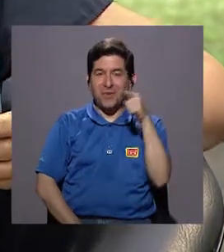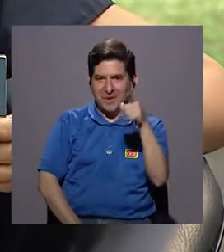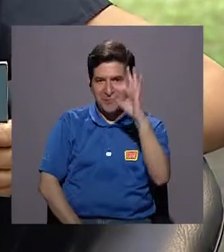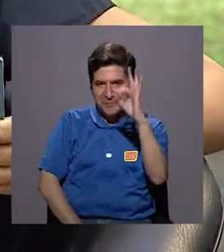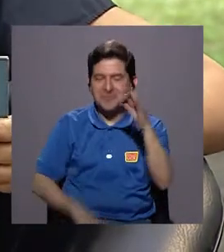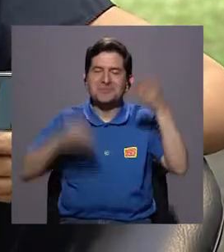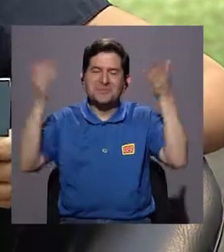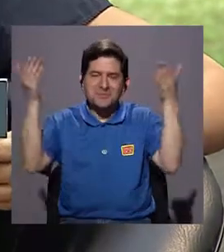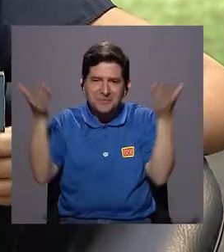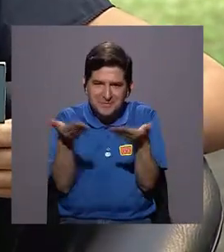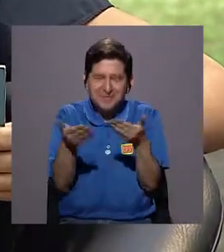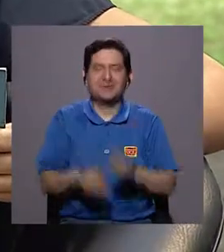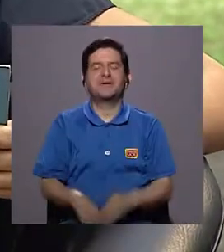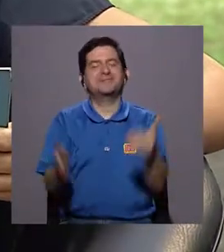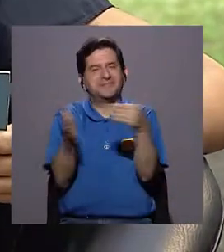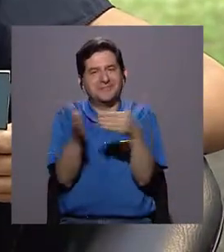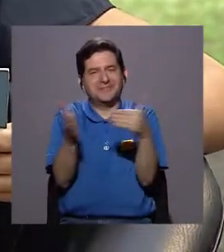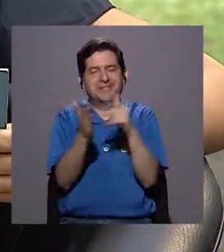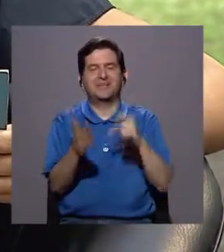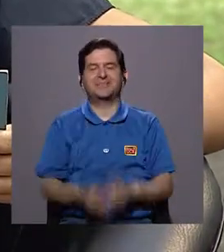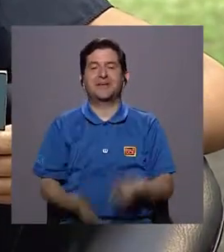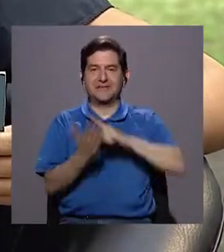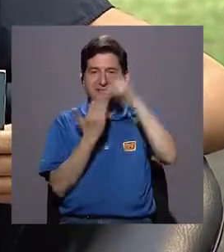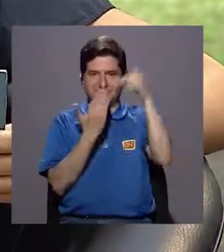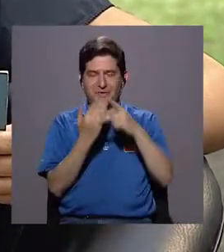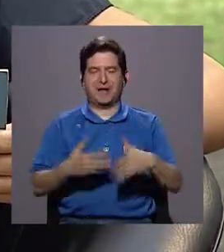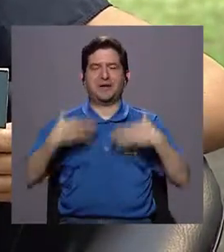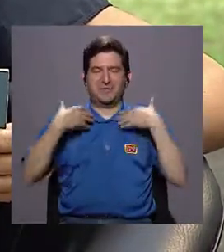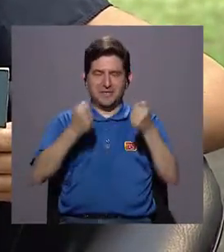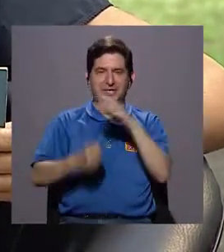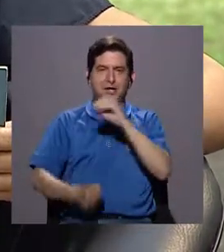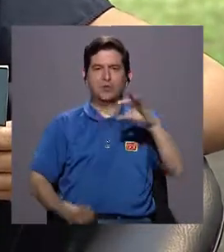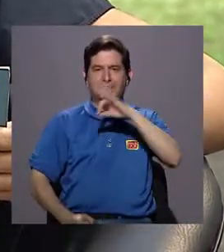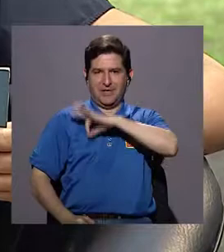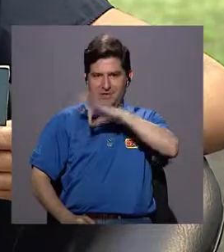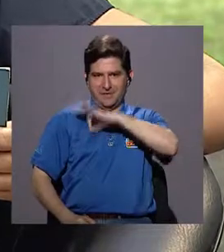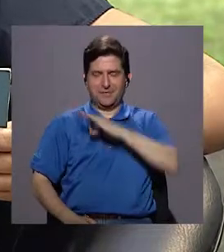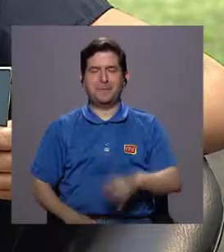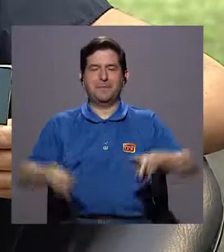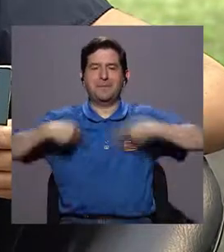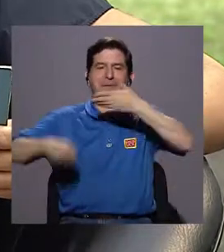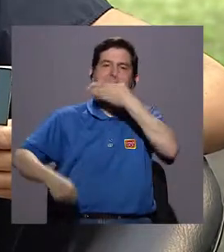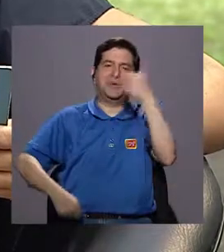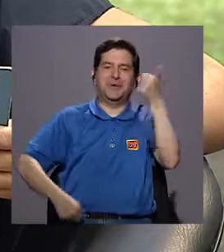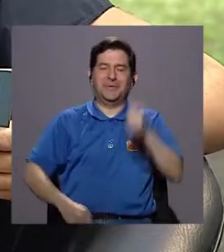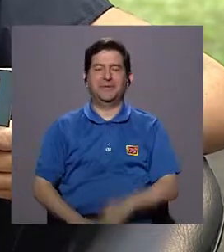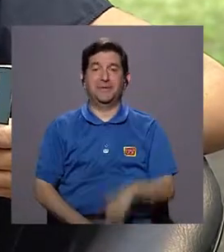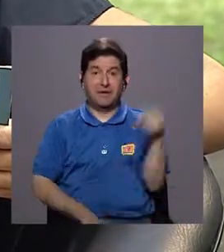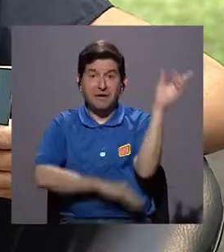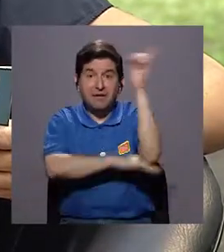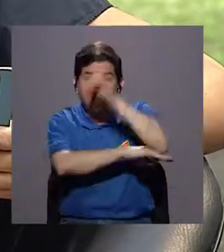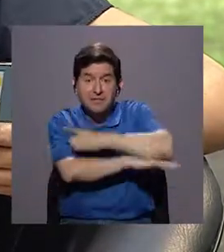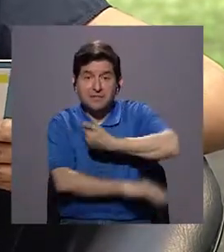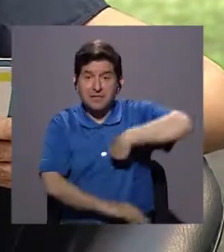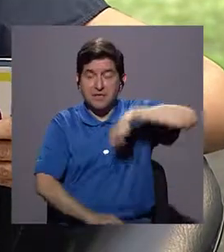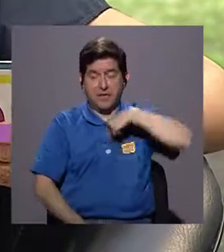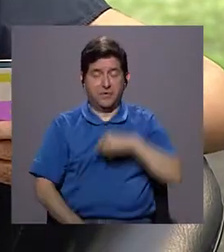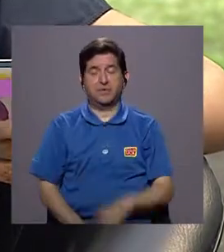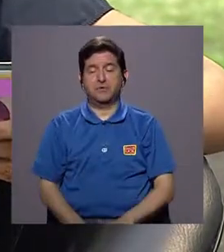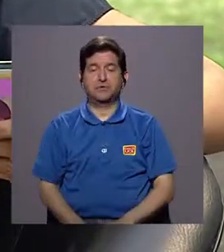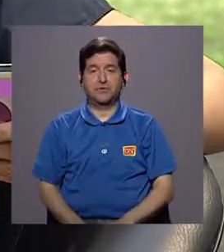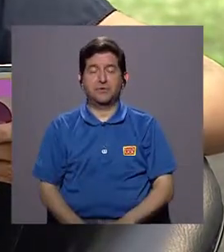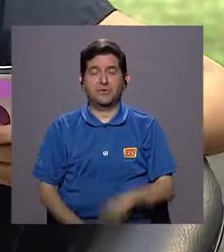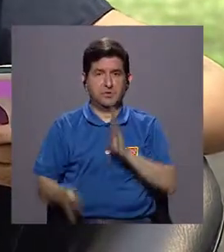Hola, ¿qué tal? Bienvenidos y bienvenidas una vez más a su revista de salud y bienestar, vivir mejor. El día de hoy vamos a